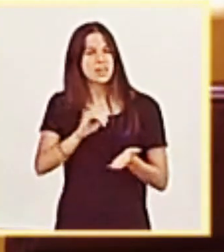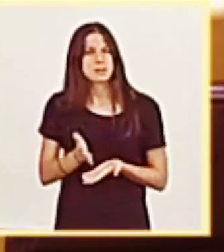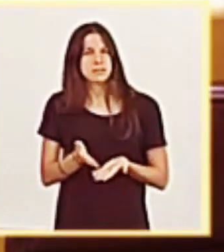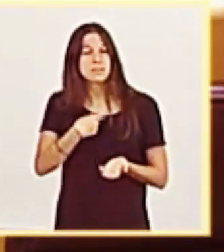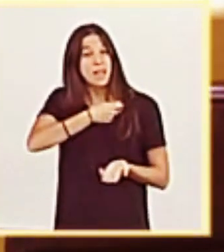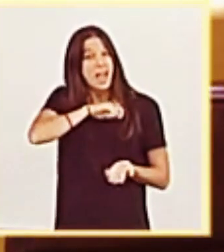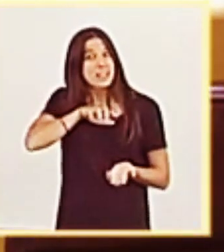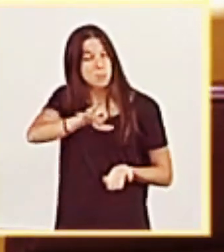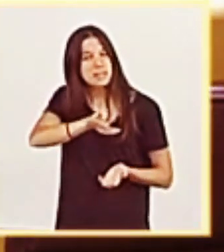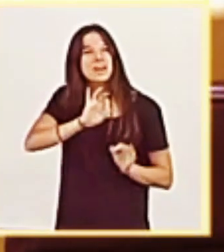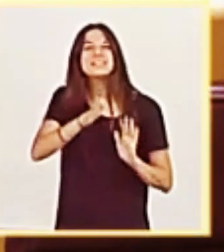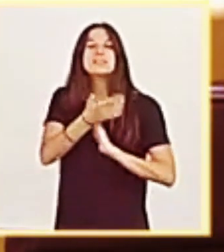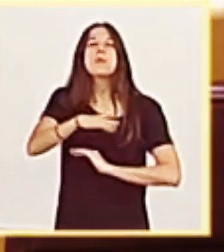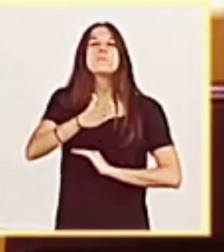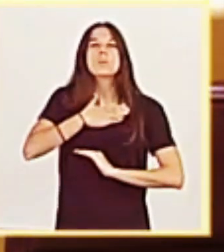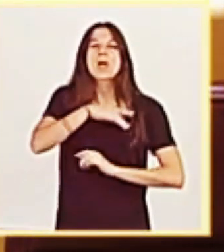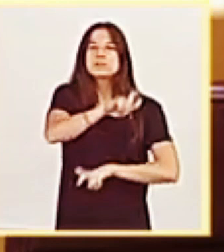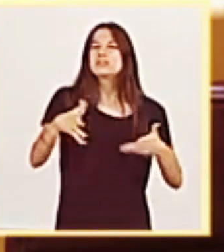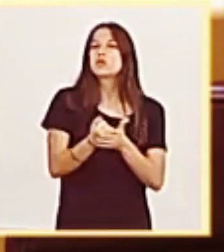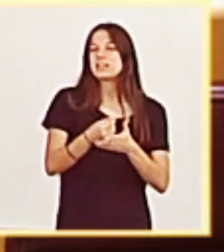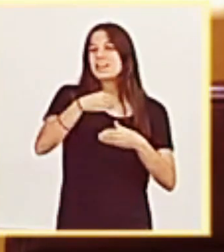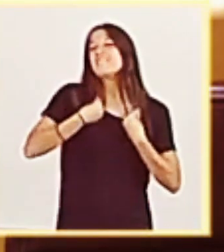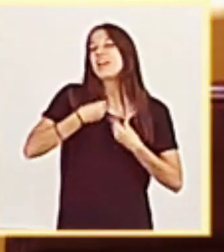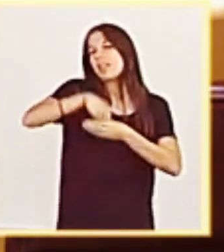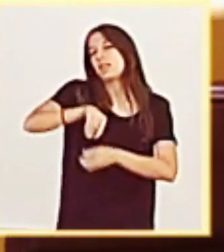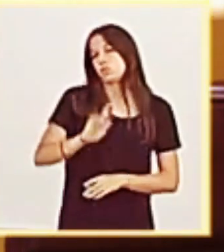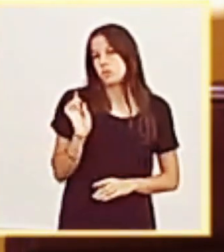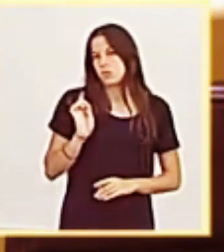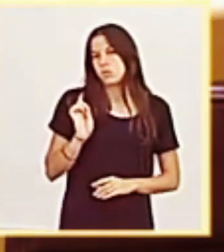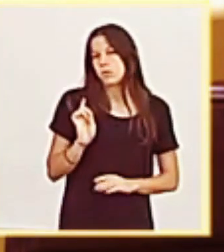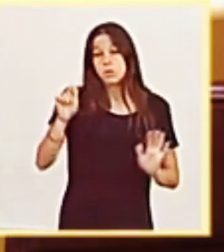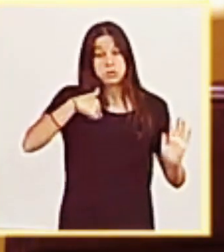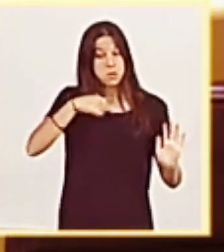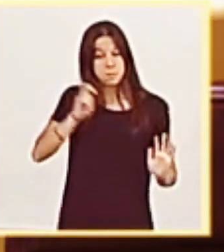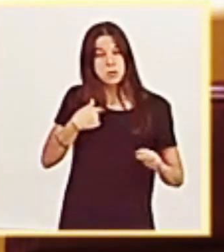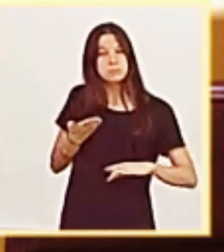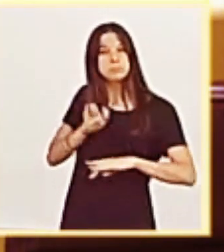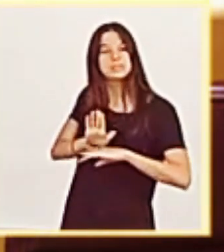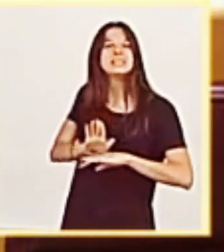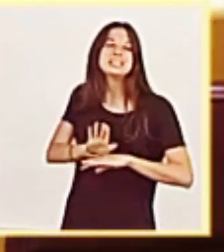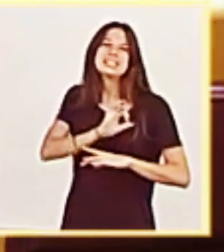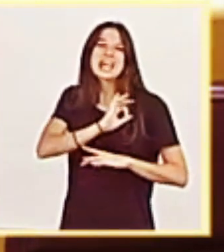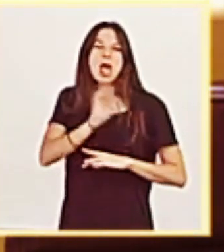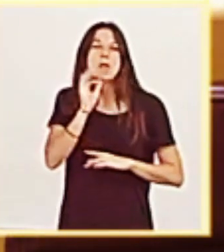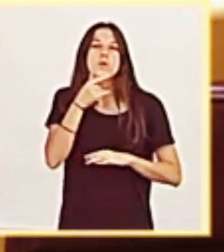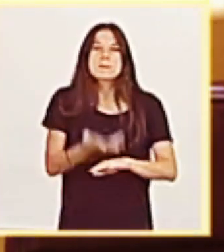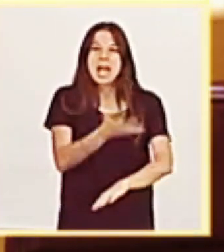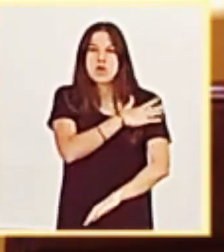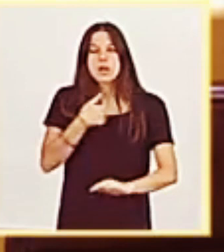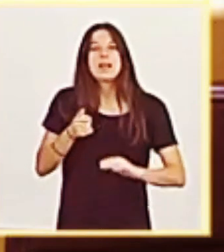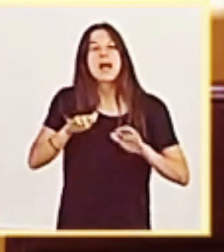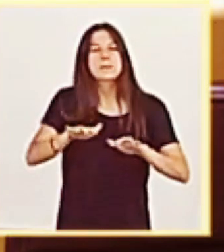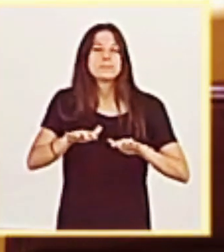España es propiedad de todos los españoles. Yo estoy aquí como senadora por Mallorca, en la Cámara de Representación